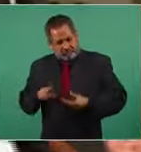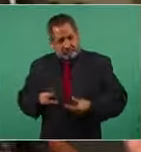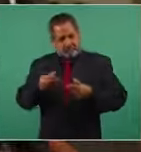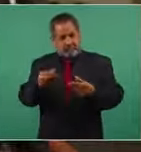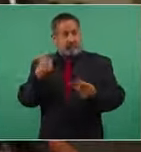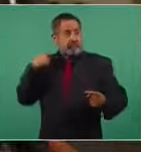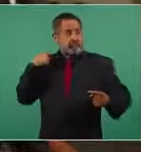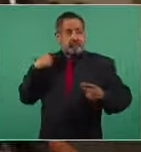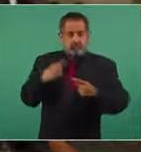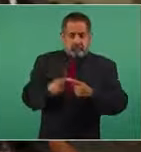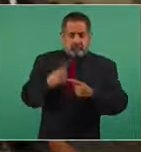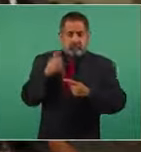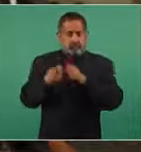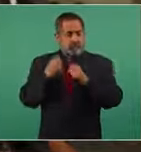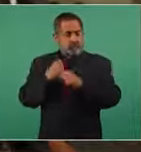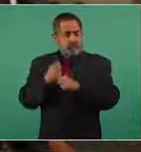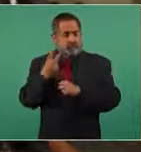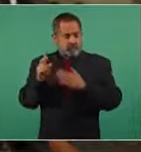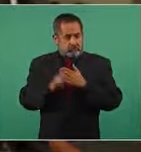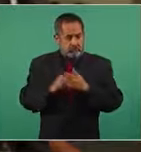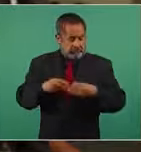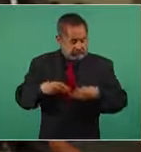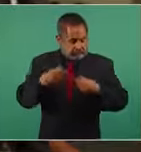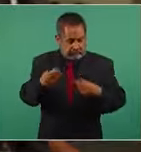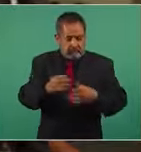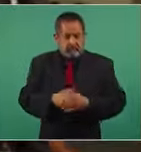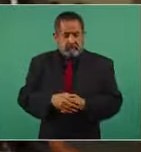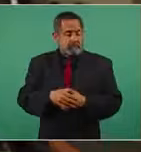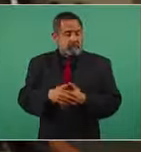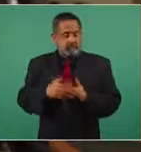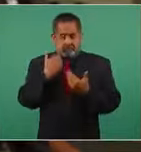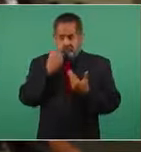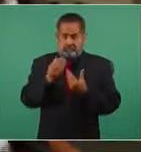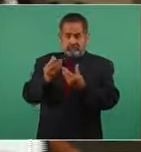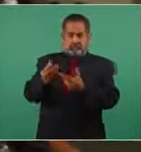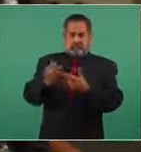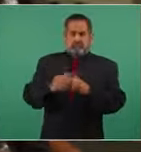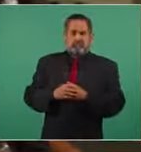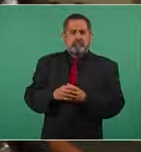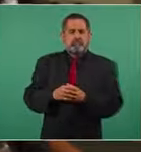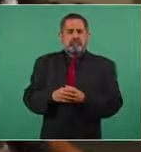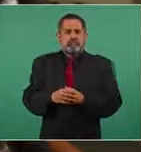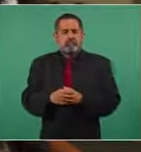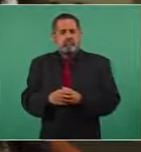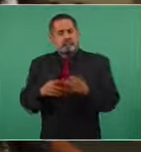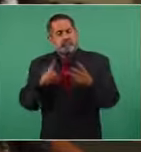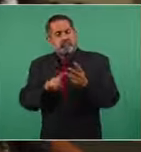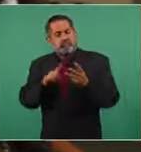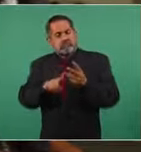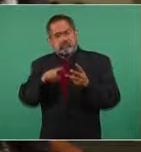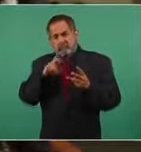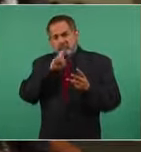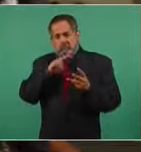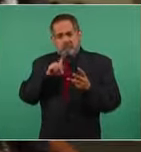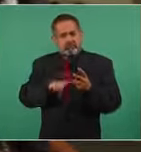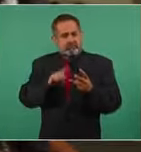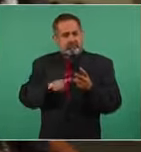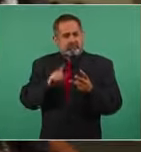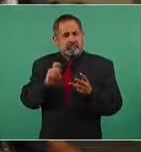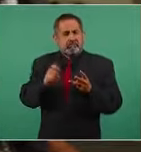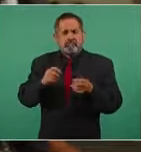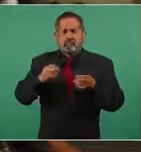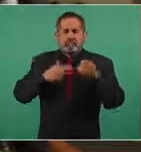todo este largo tiempo y a la otra rápidamente que también es un tema de justicia